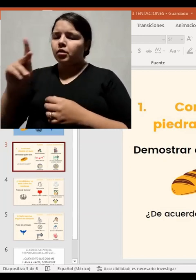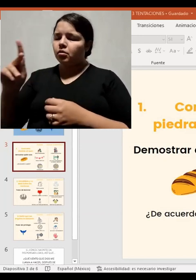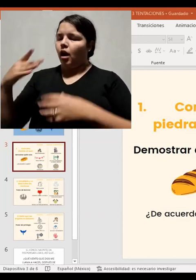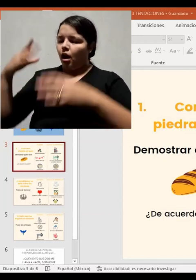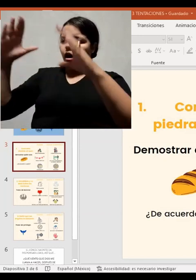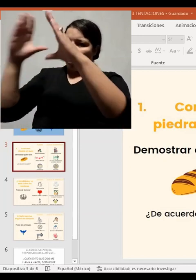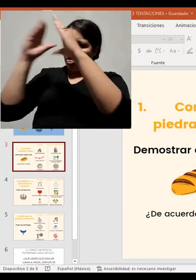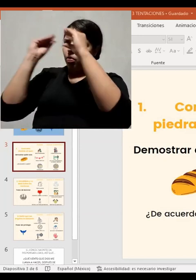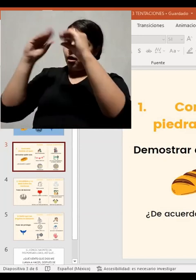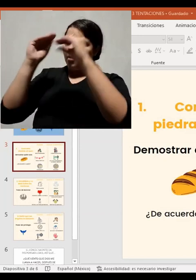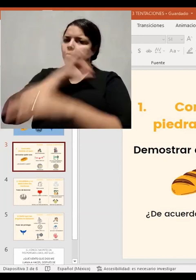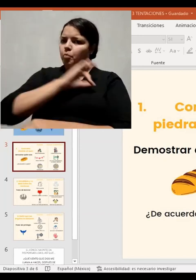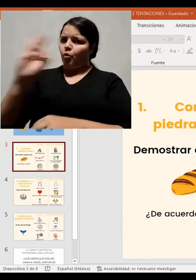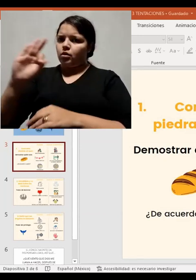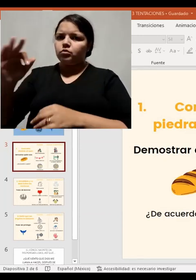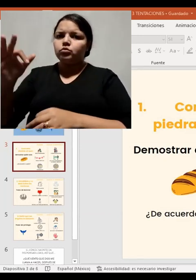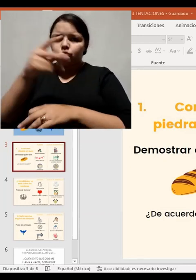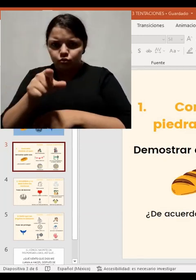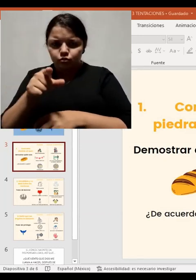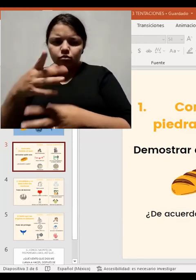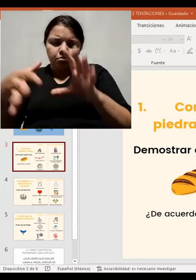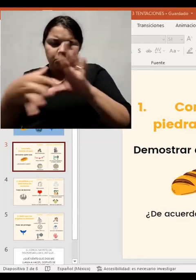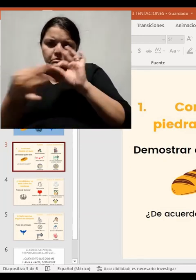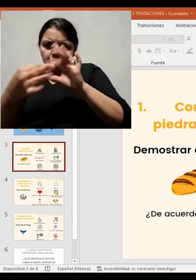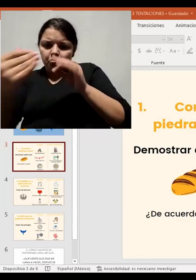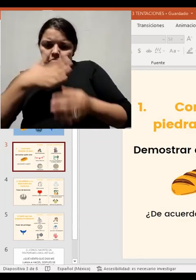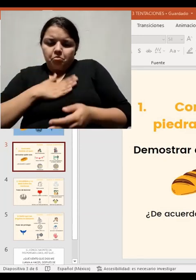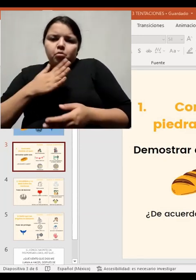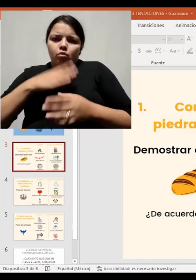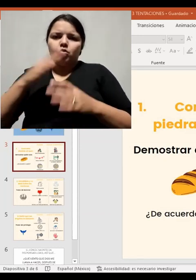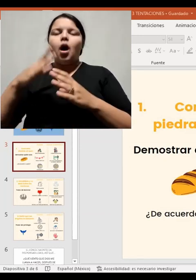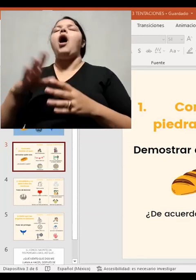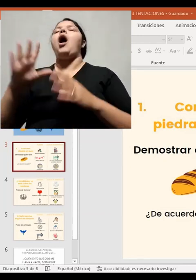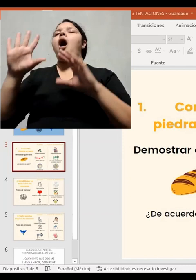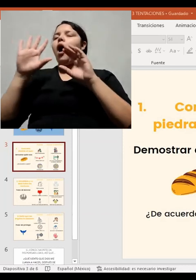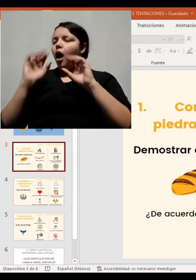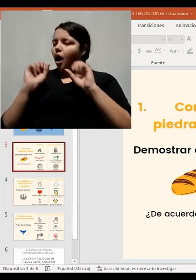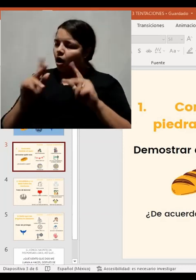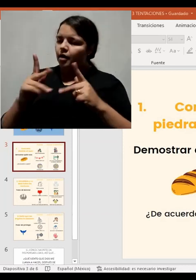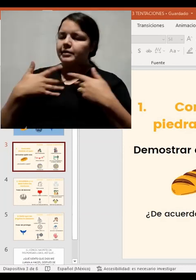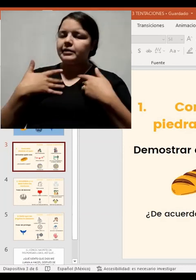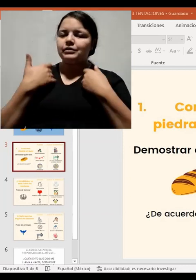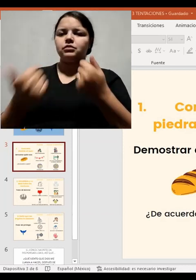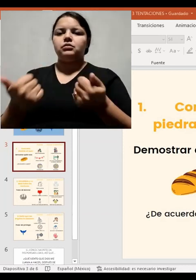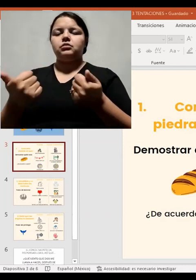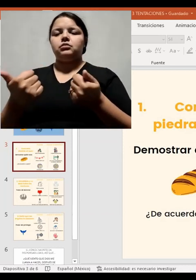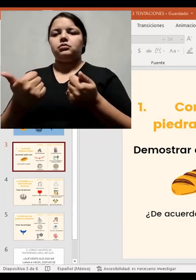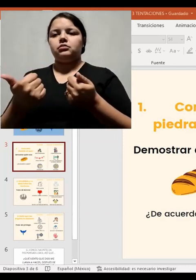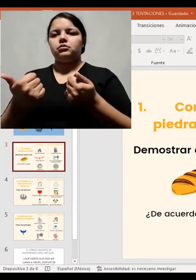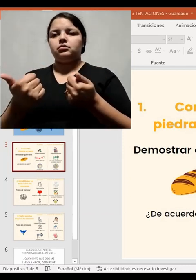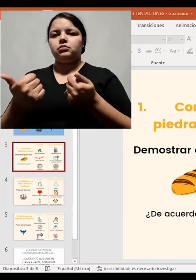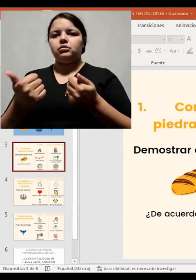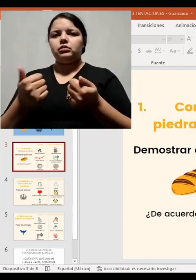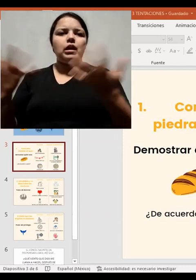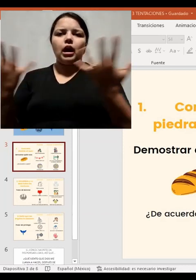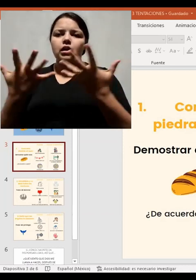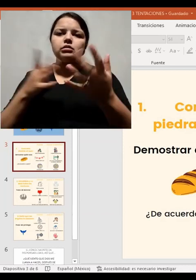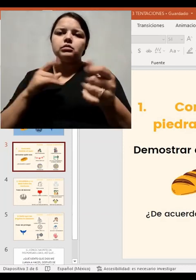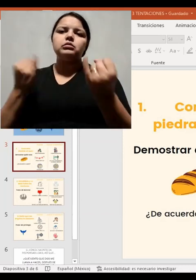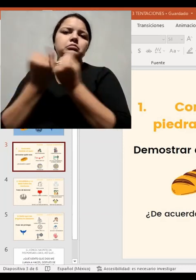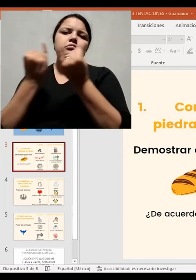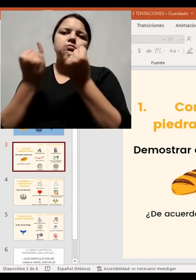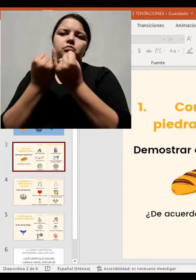Si se fijan, es un tema a lo mejor un poquito diferente porque lo relacionamos con